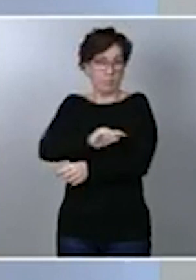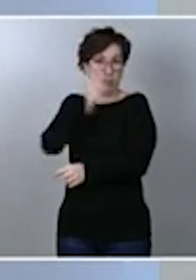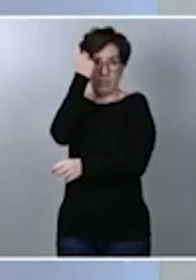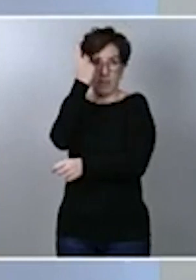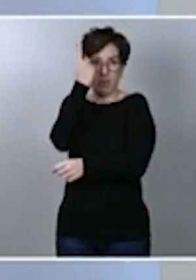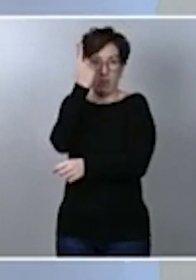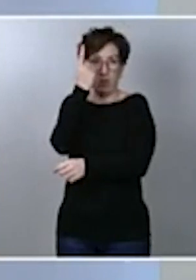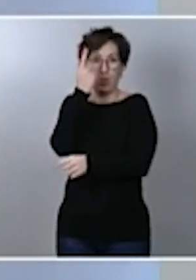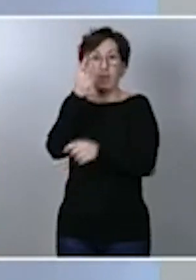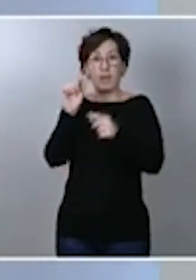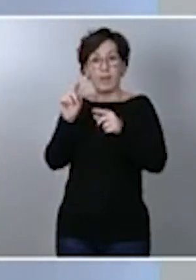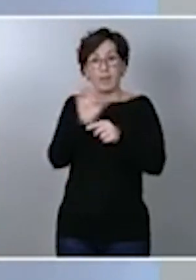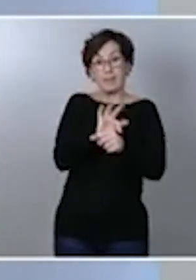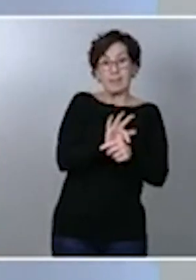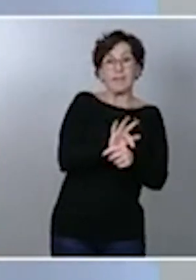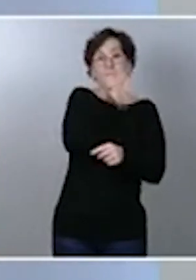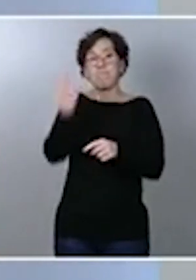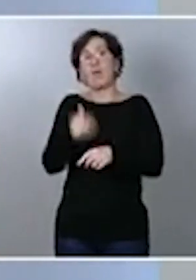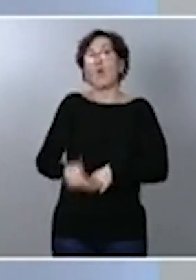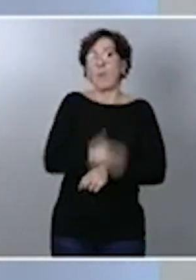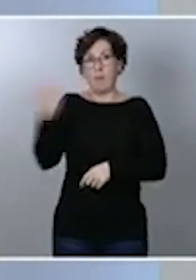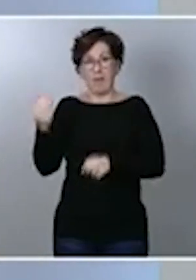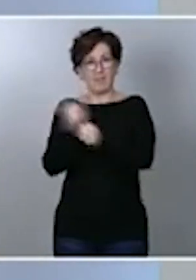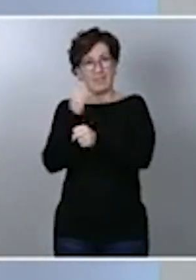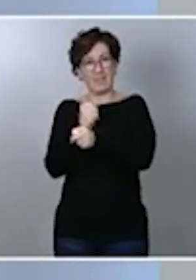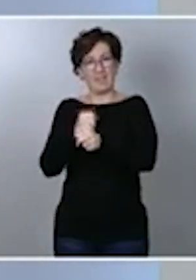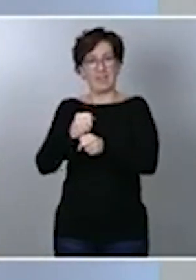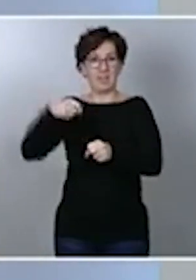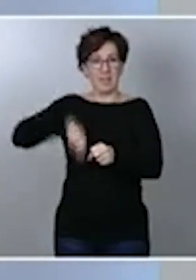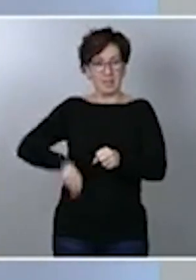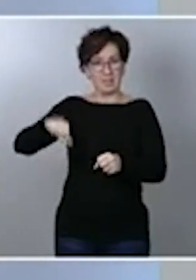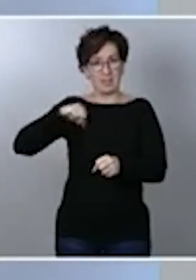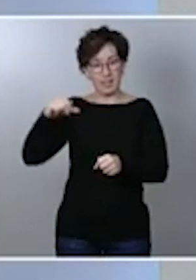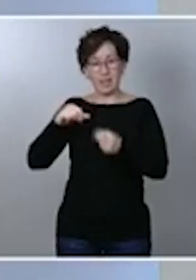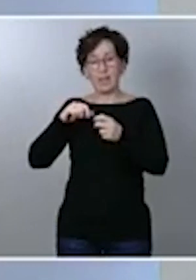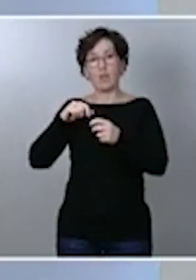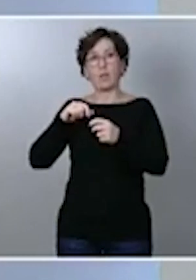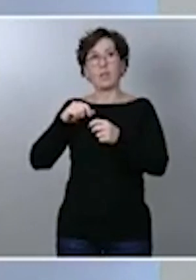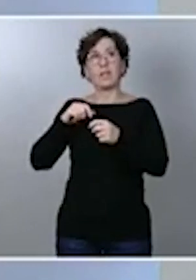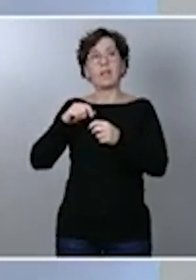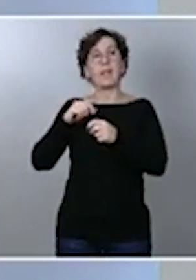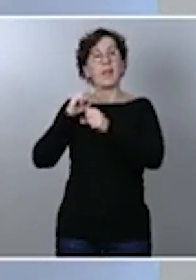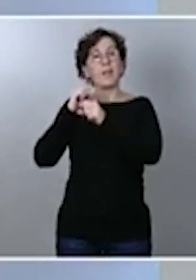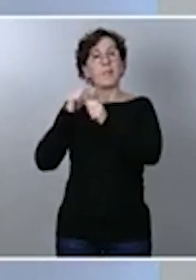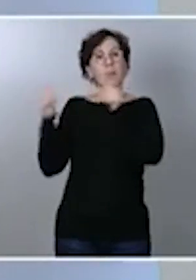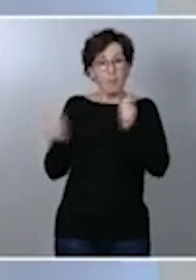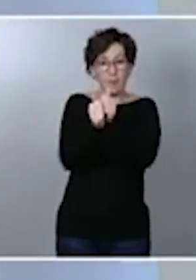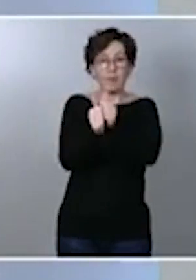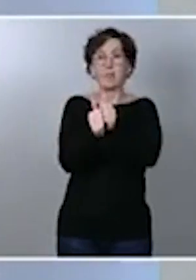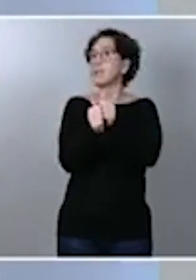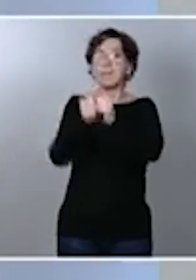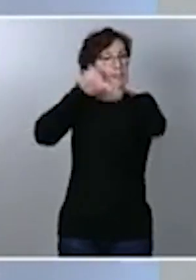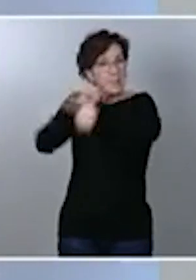seguirá el resto de personal sanitario y grandes dependientes no institucionalizados. Estos grupos serán vacunados en la primera etapa